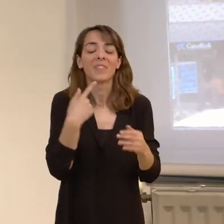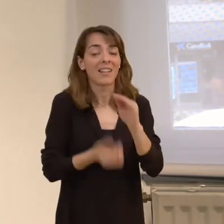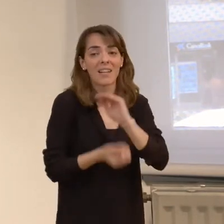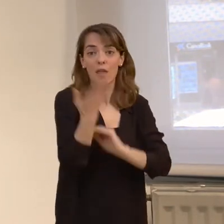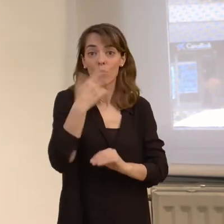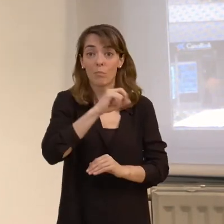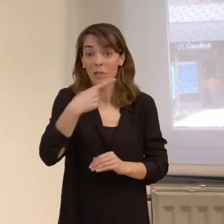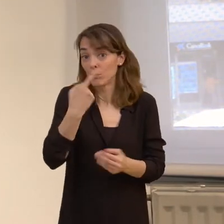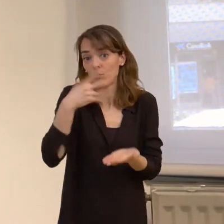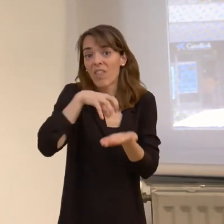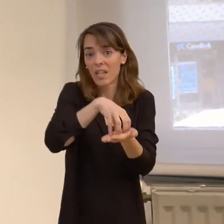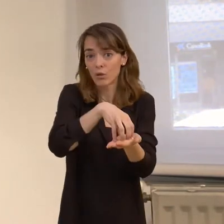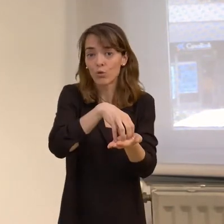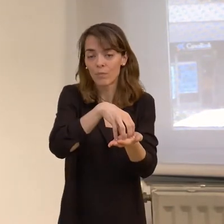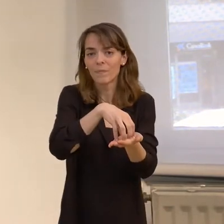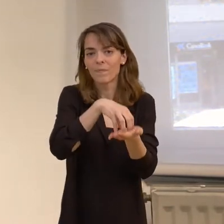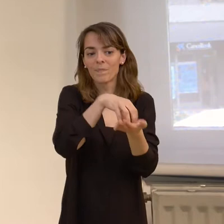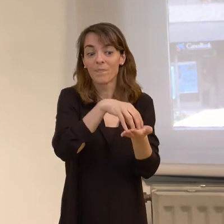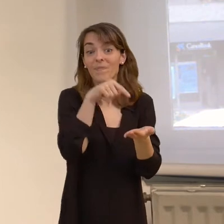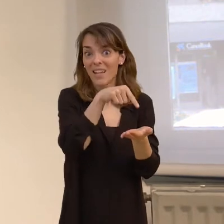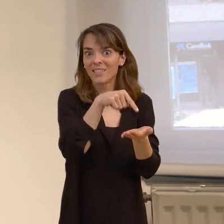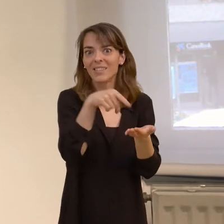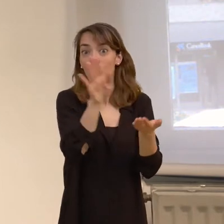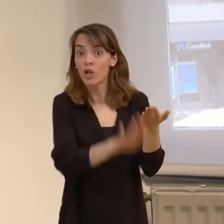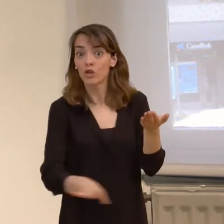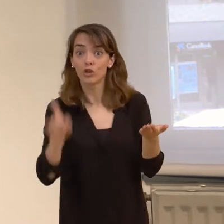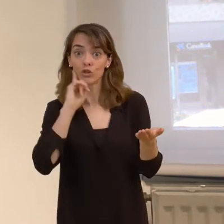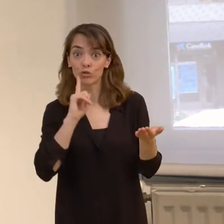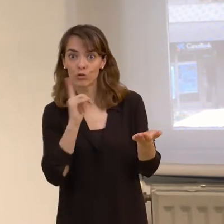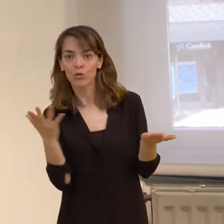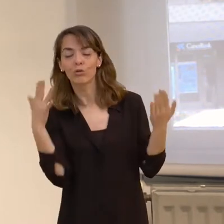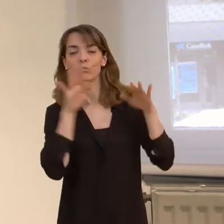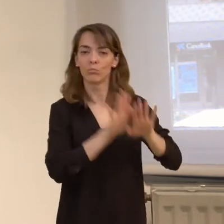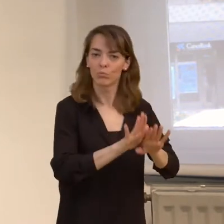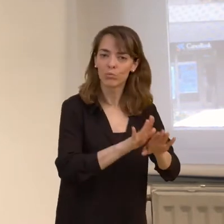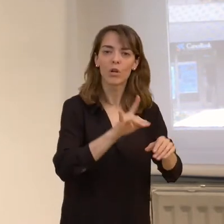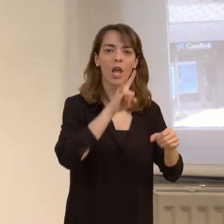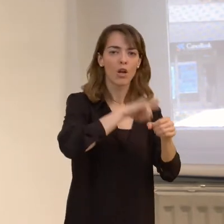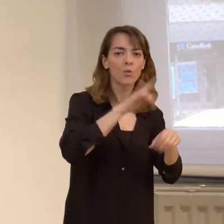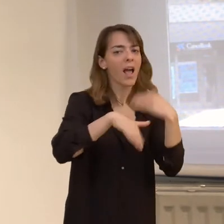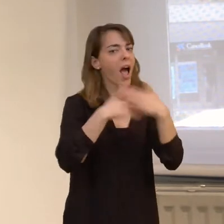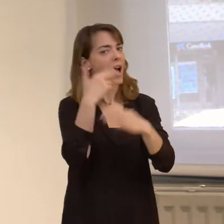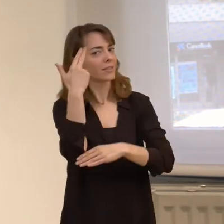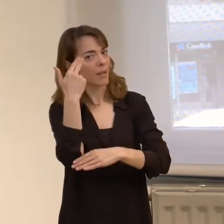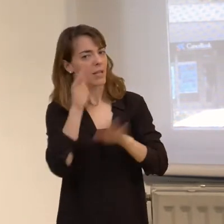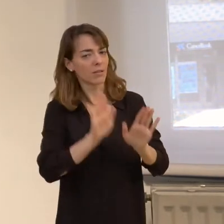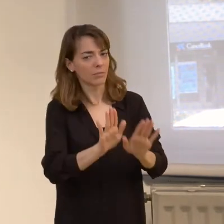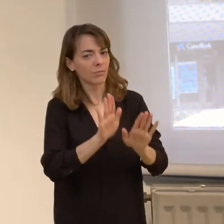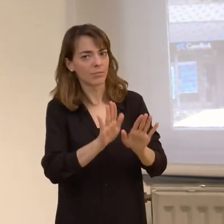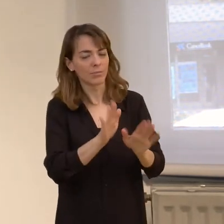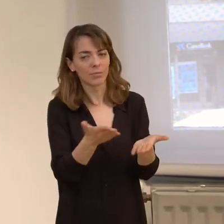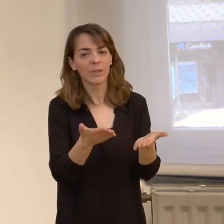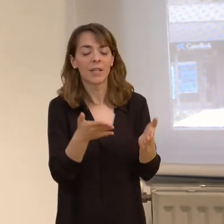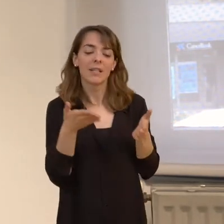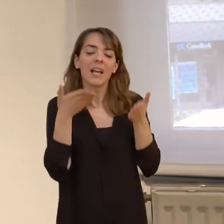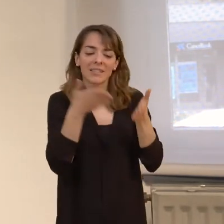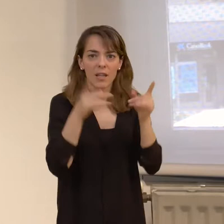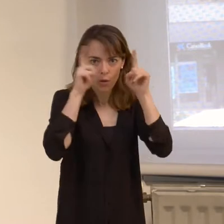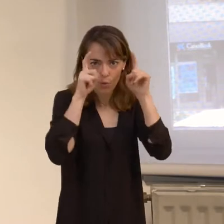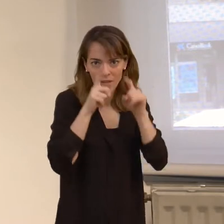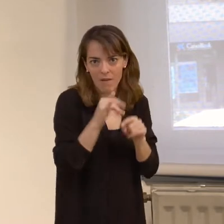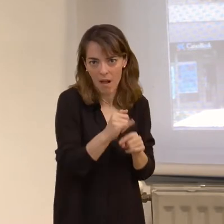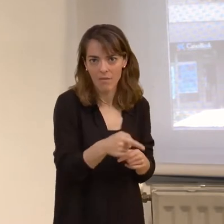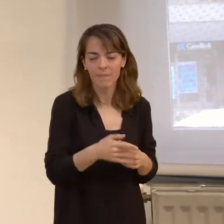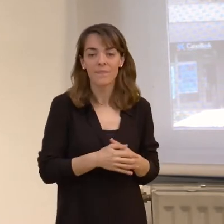un piso, un centro donde pudiesen permanecer de lunes a viernes estos niños y poder recibir asistencia educativa.